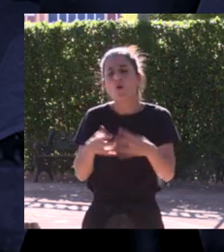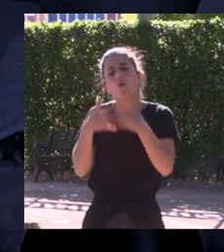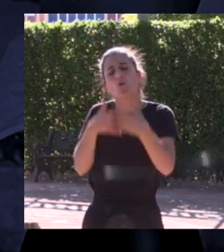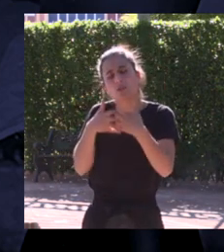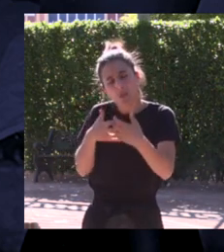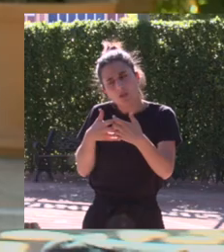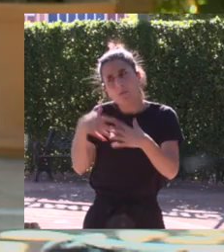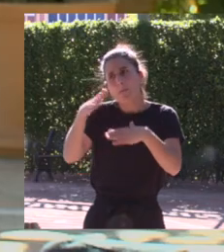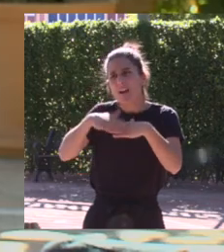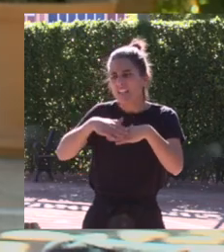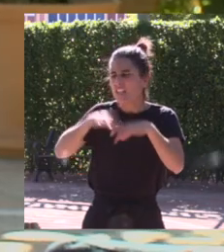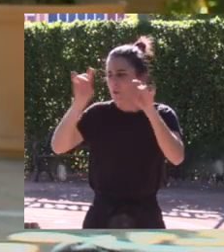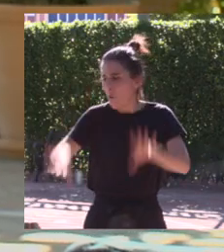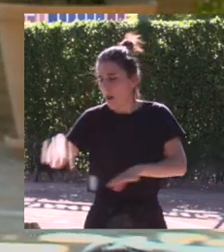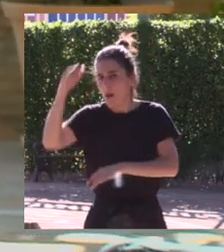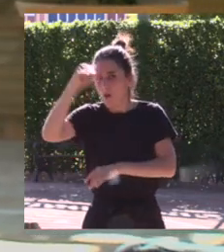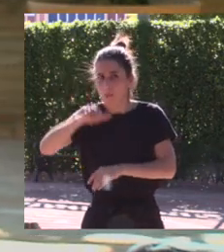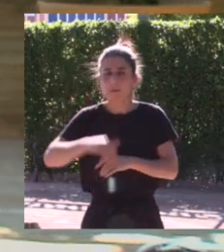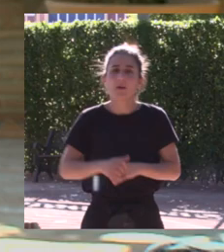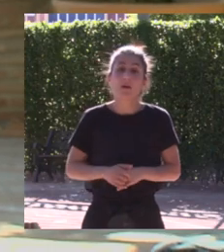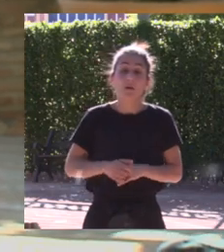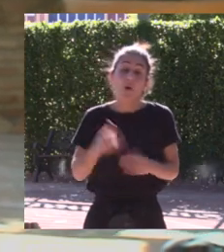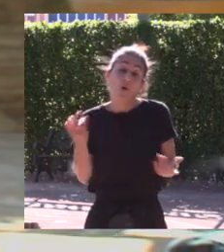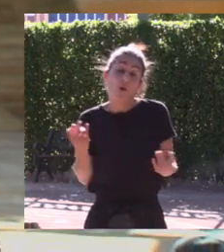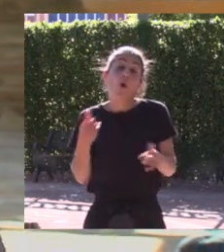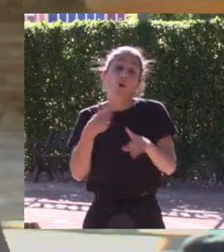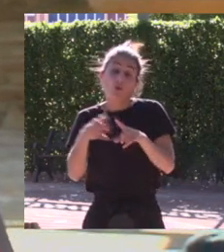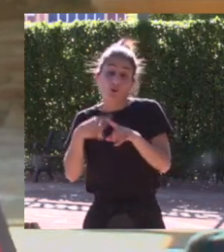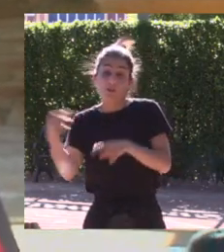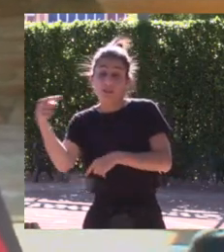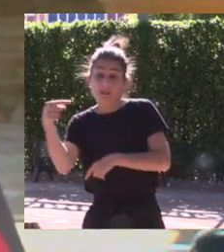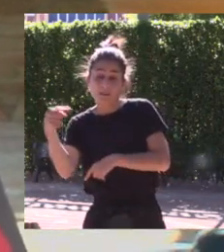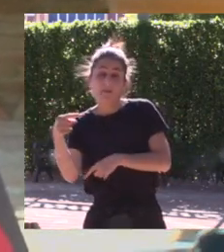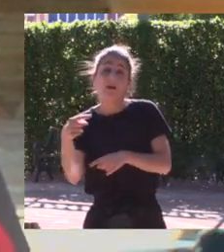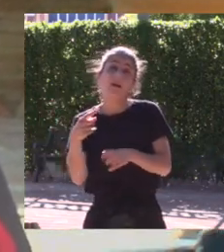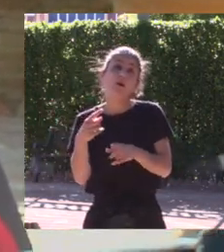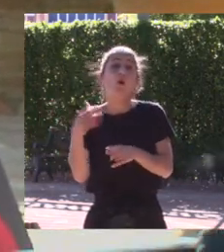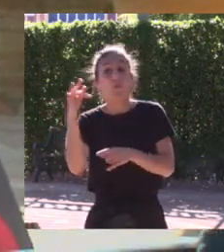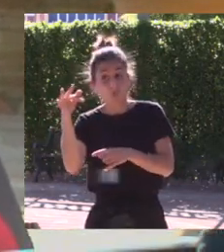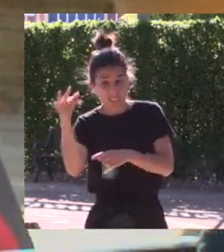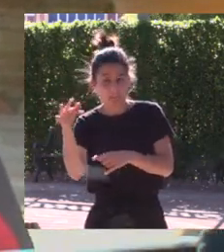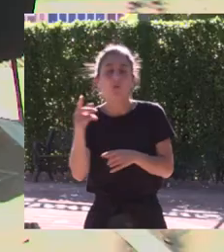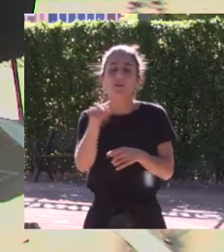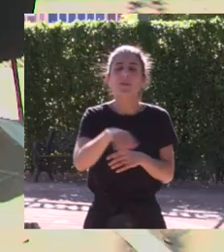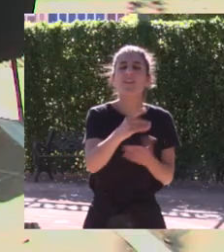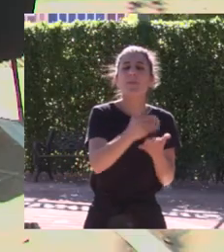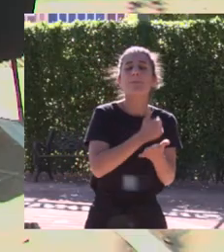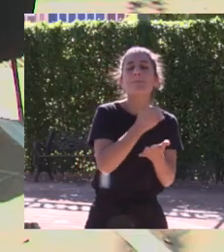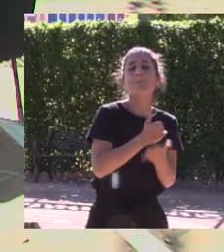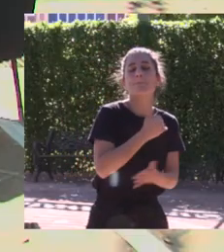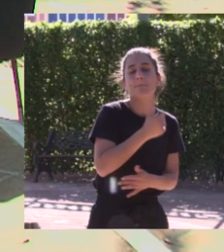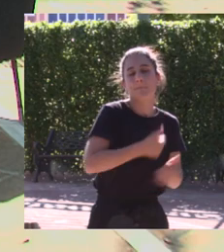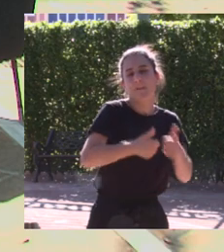luchando por ser como los hombres con sus ventajas y sus privilegios que no eran